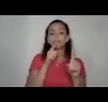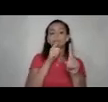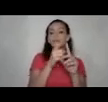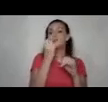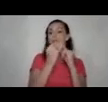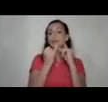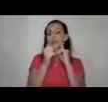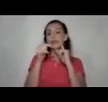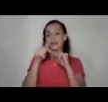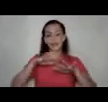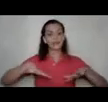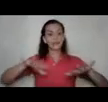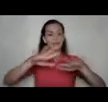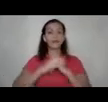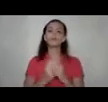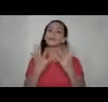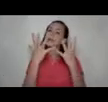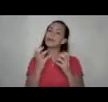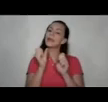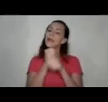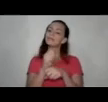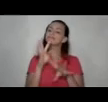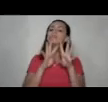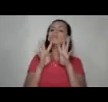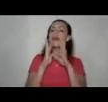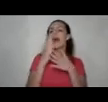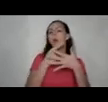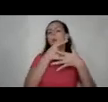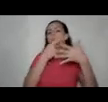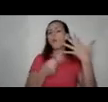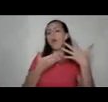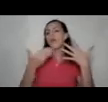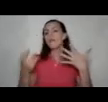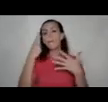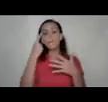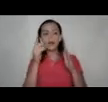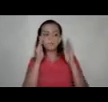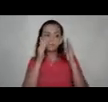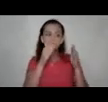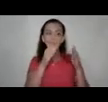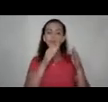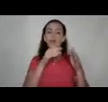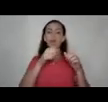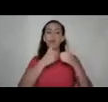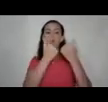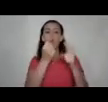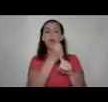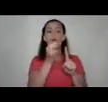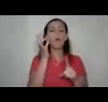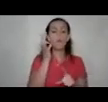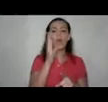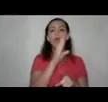de este espacio queríamos conversar algunas herramientas para abordar la violencia contra las mujeres y para